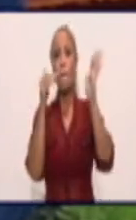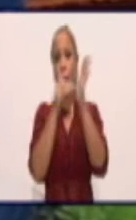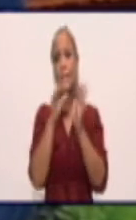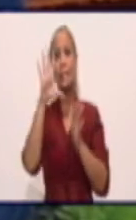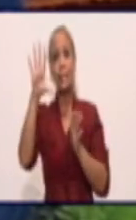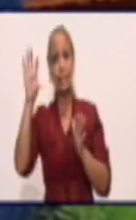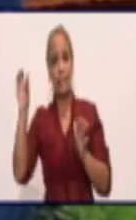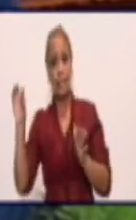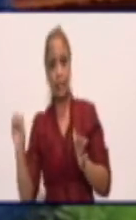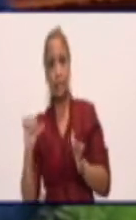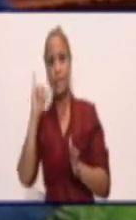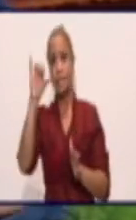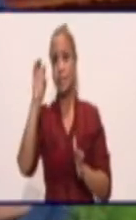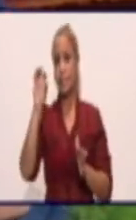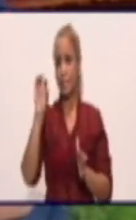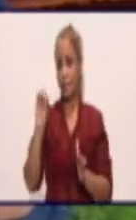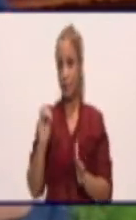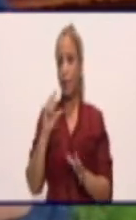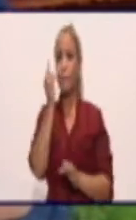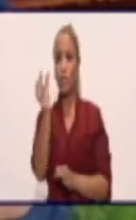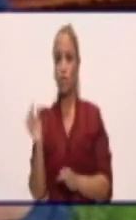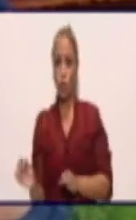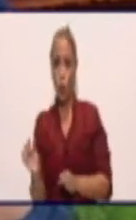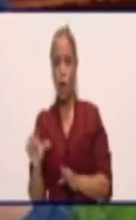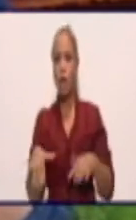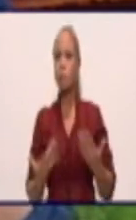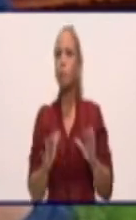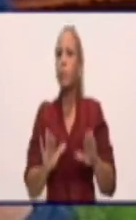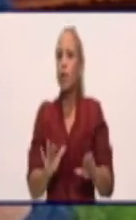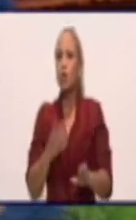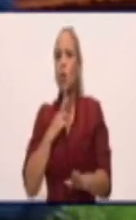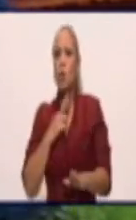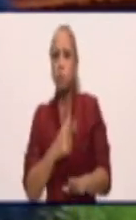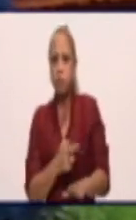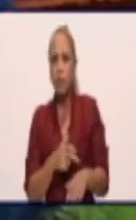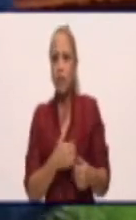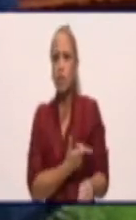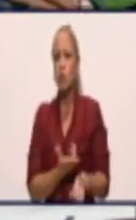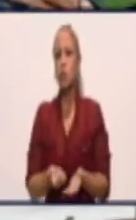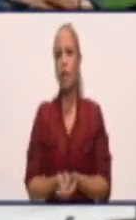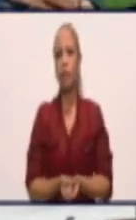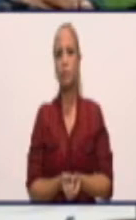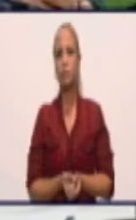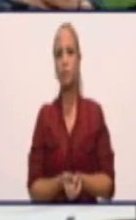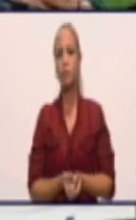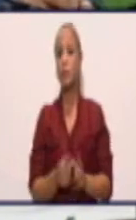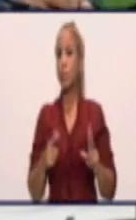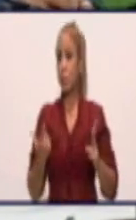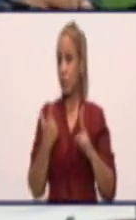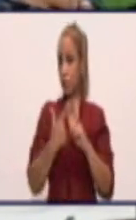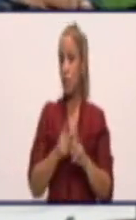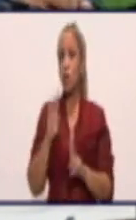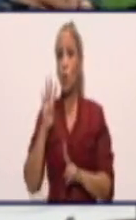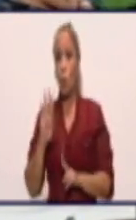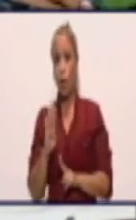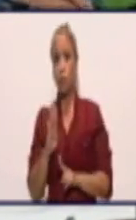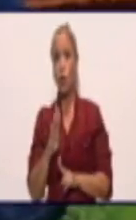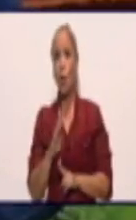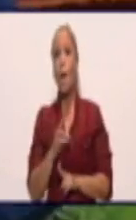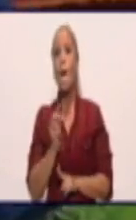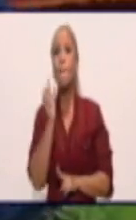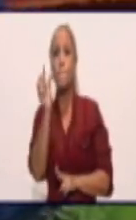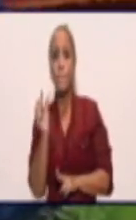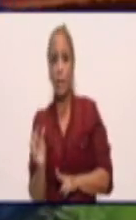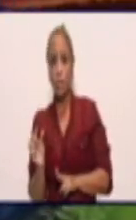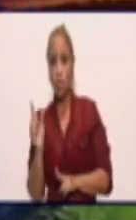personas a la espera de un resultado. Y hay cuatro pacientes graves,